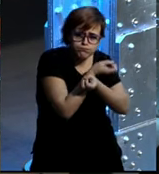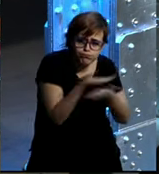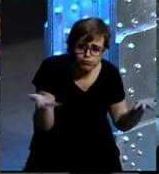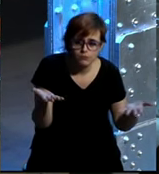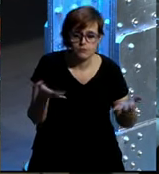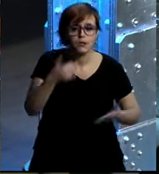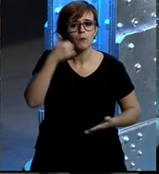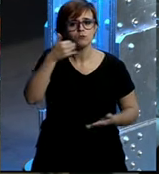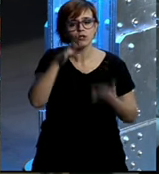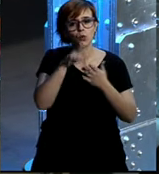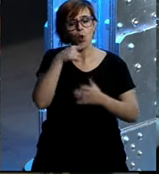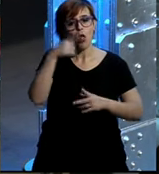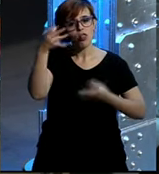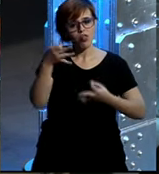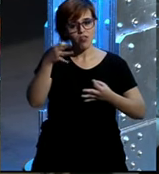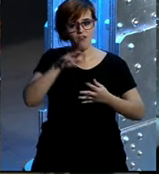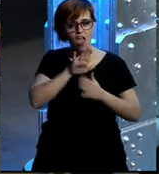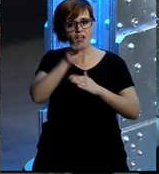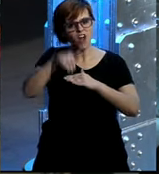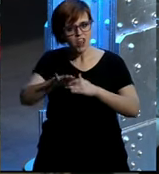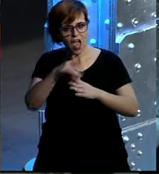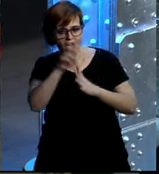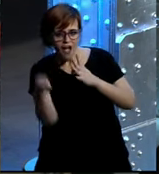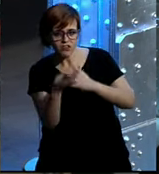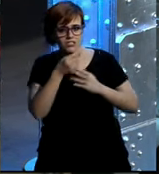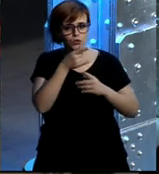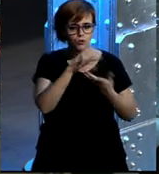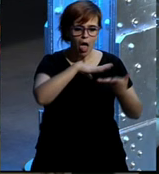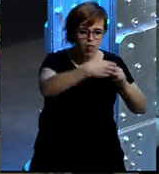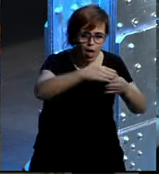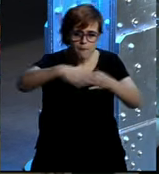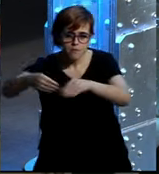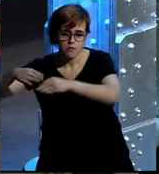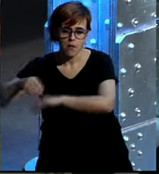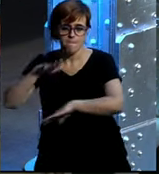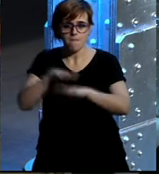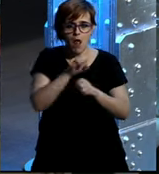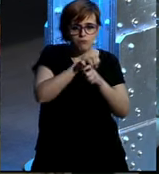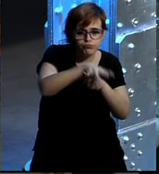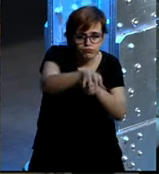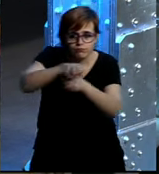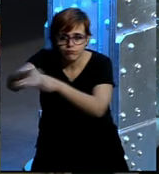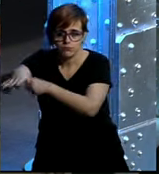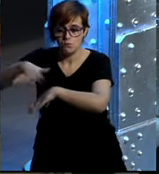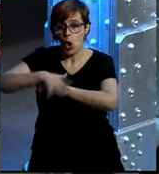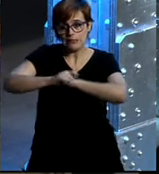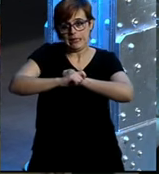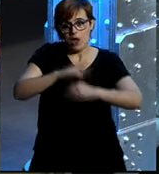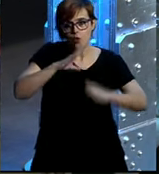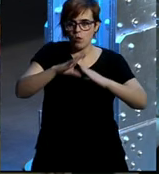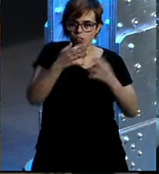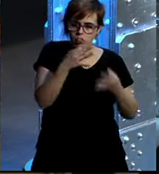una serie de variables que no han sido siempre fáciles ir incorporándolas en nuestras estrategias de comunicación.